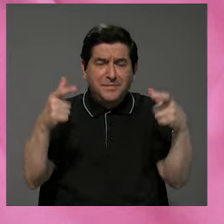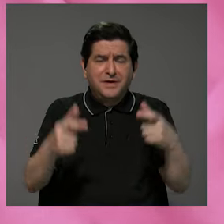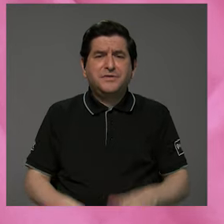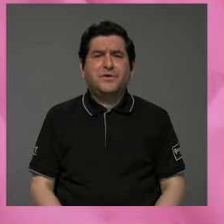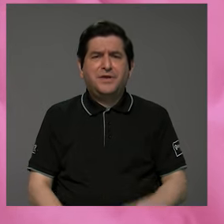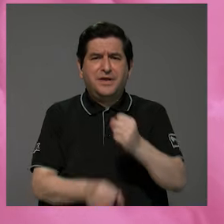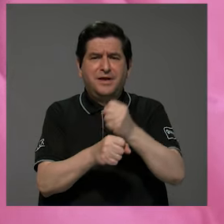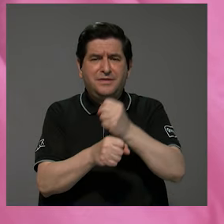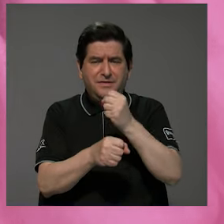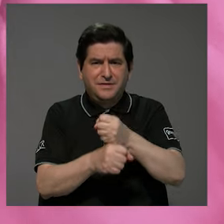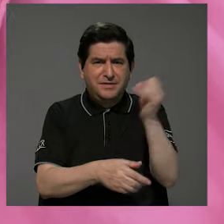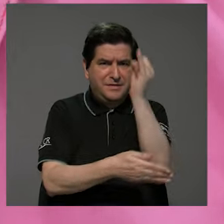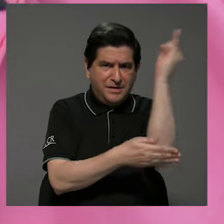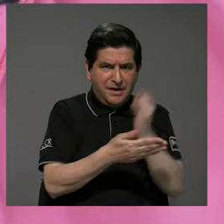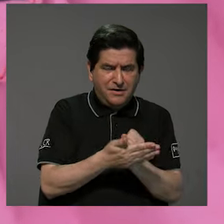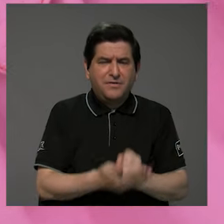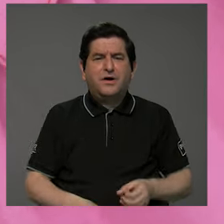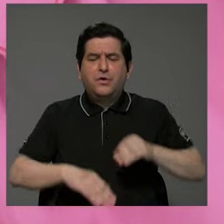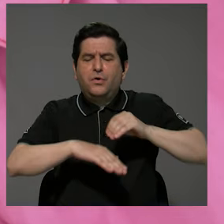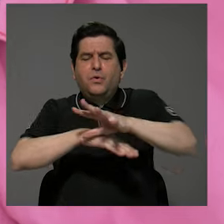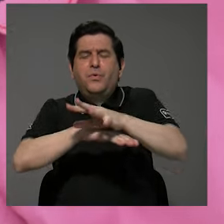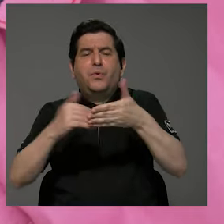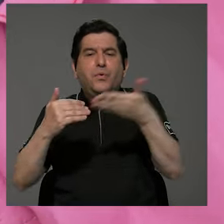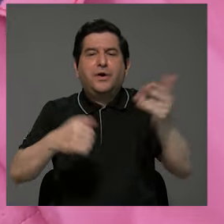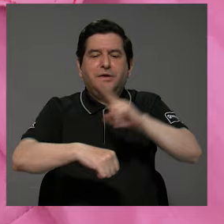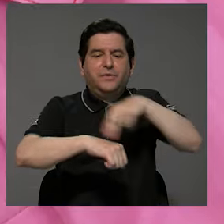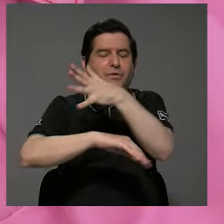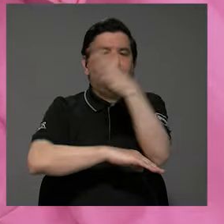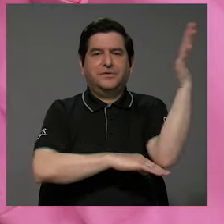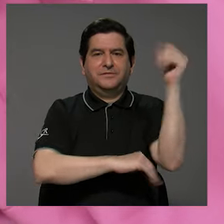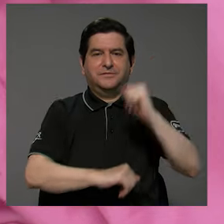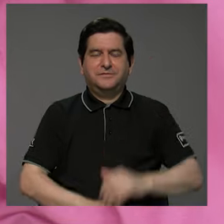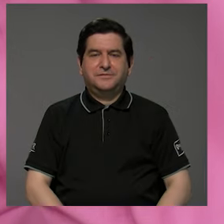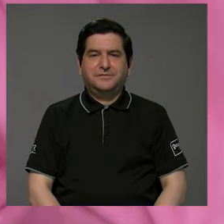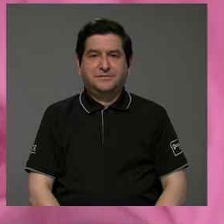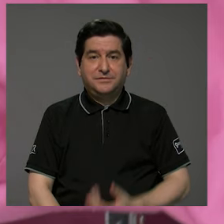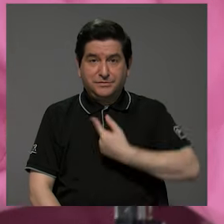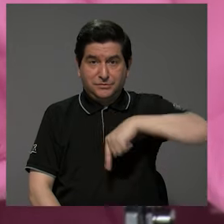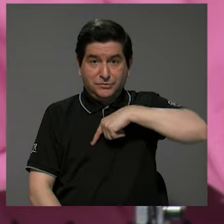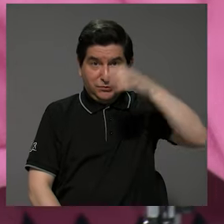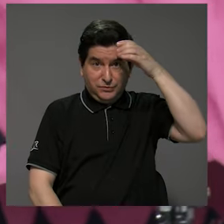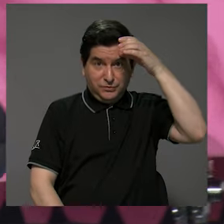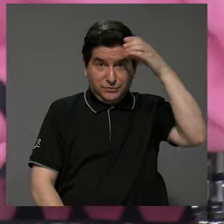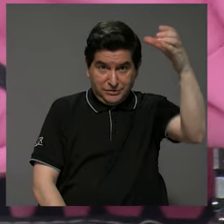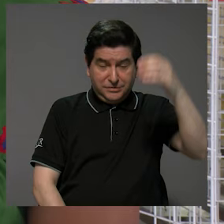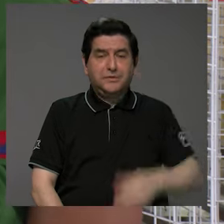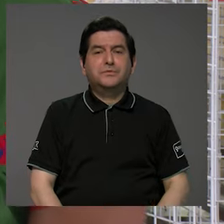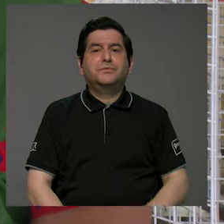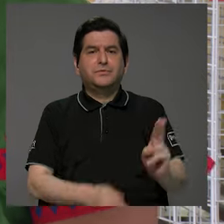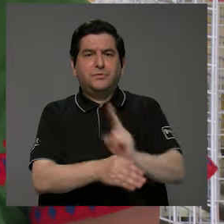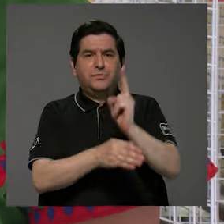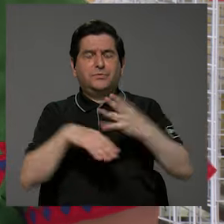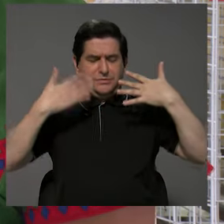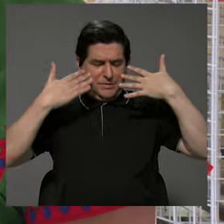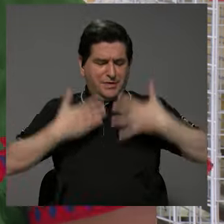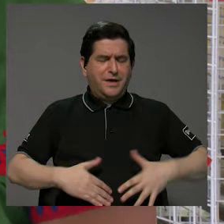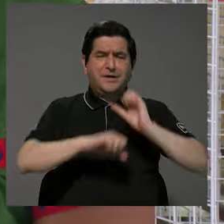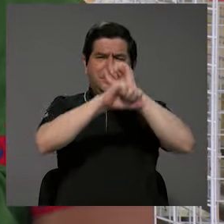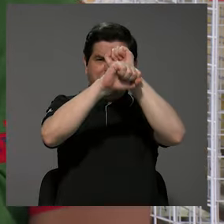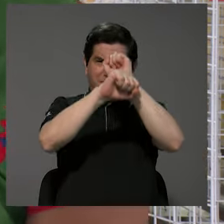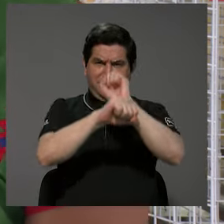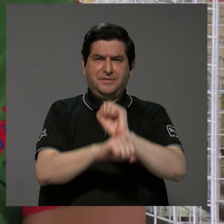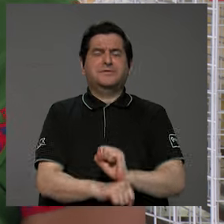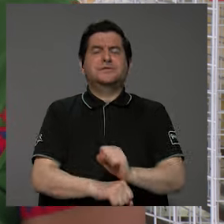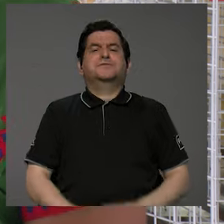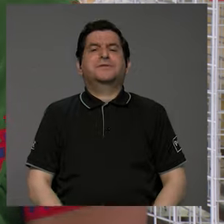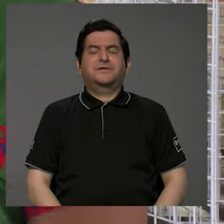artesanías están inspiradas en elementos de la naturaleza. Y nuestra cultura es usar los vestidos tradicionales,